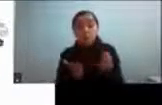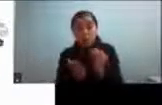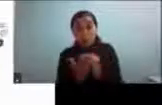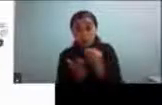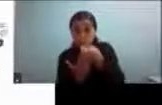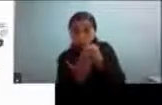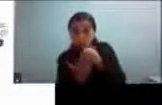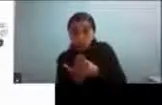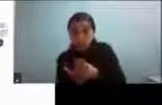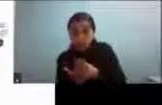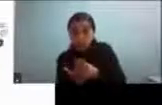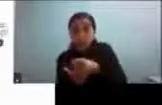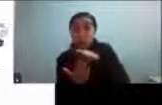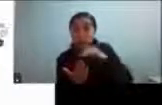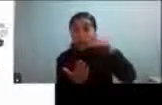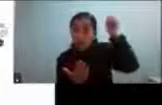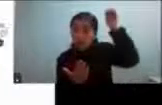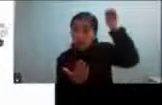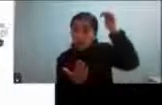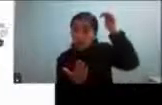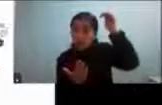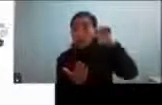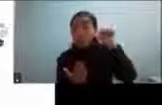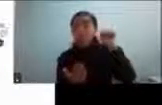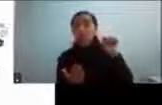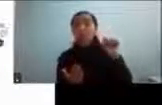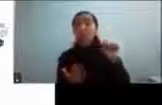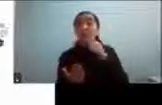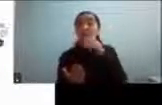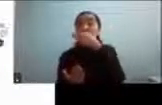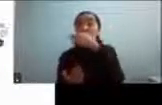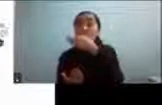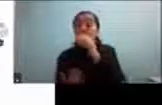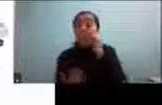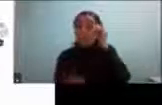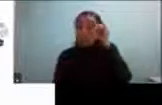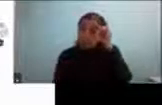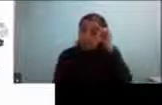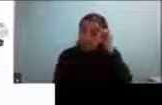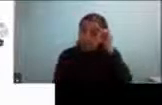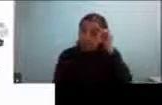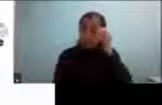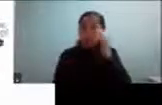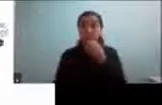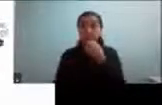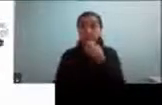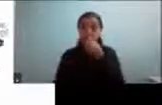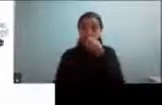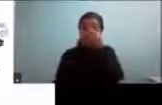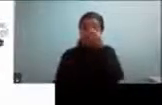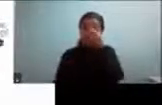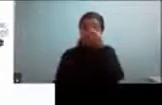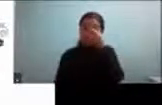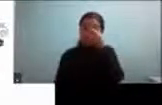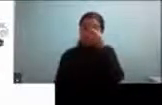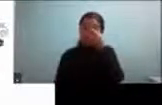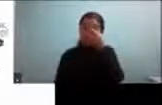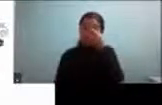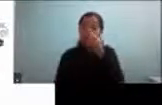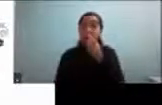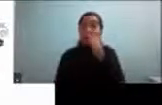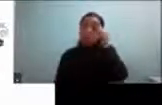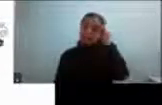en adultos les tengo que decir perdón al inicio mi intención